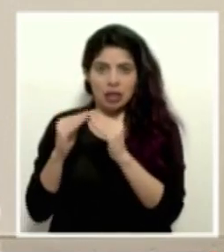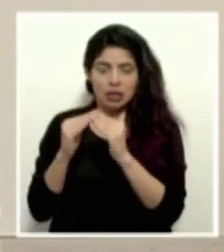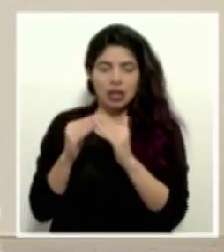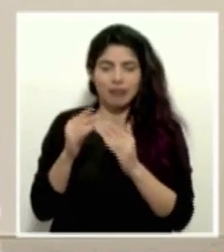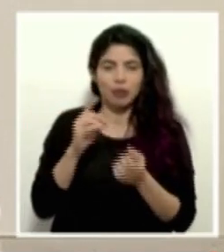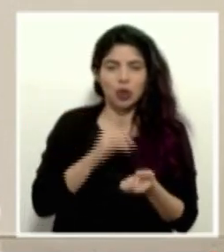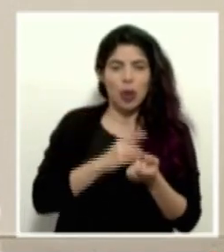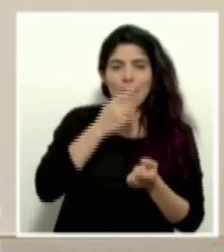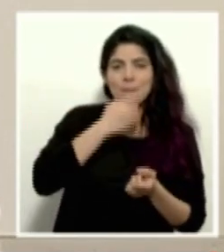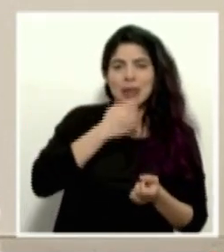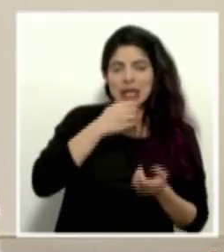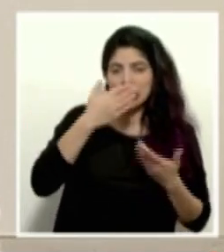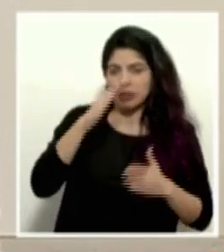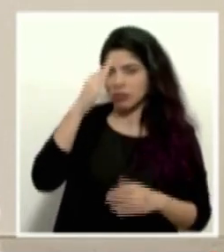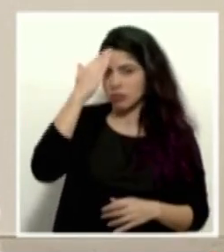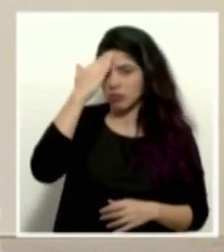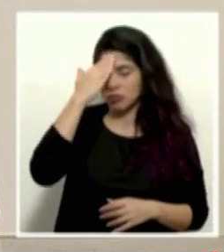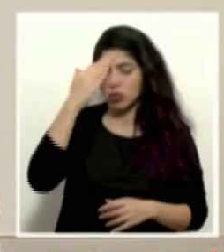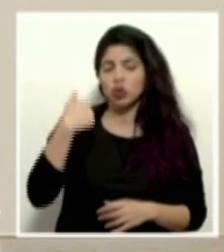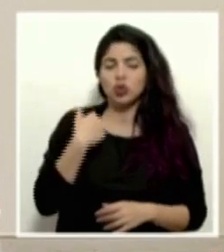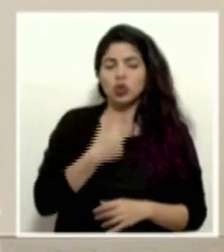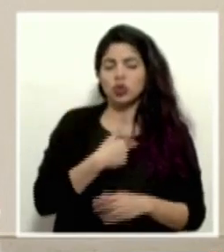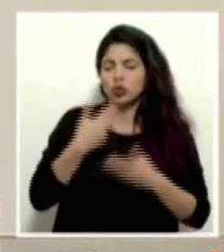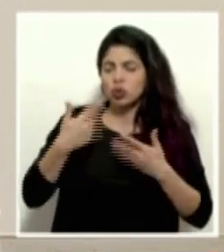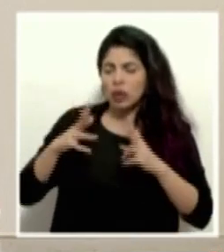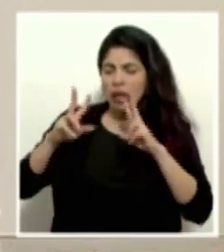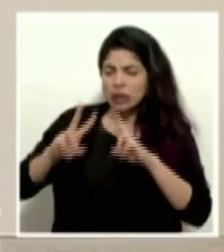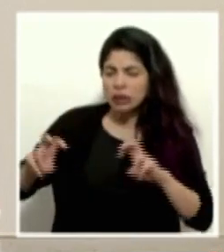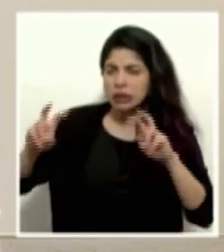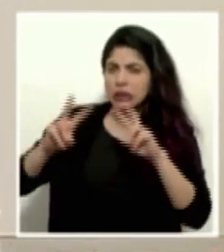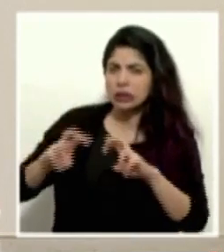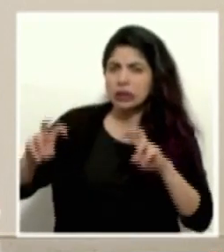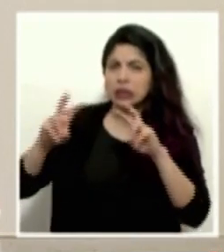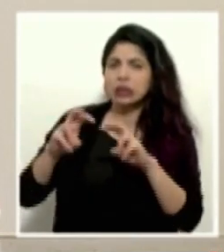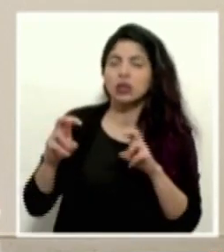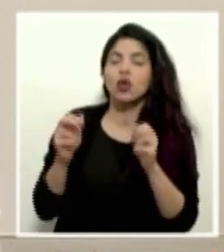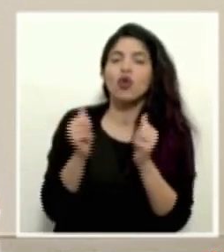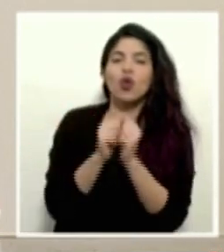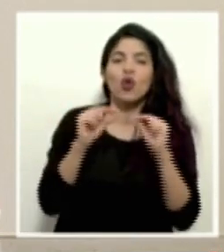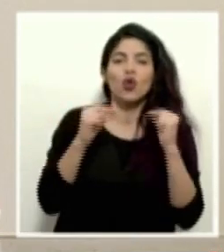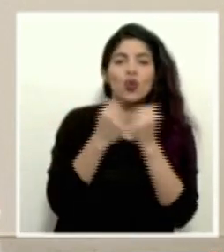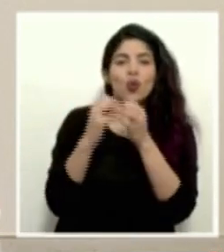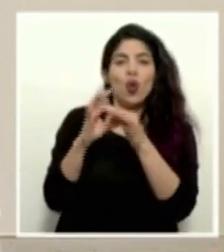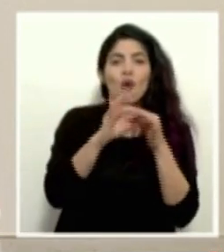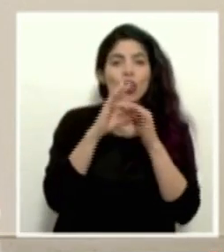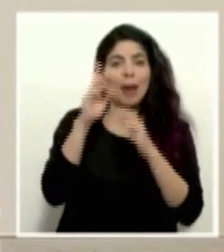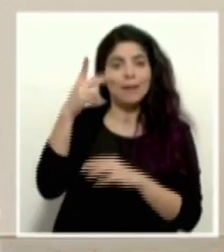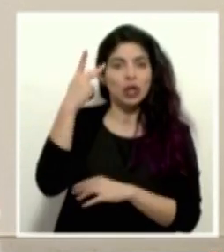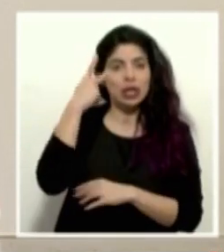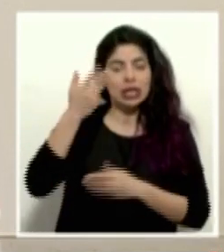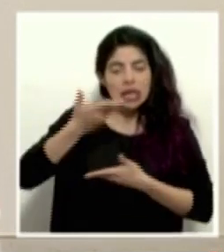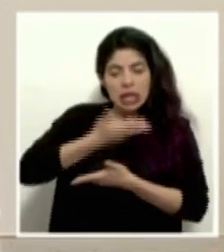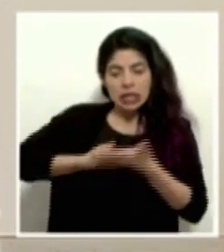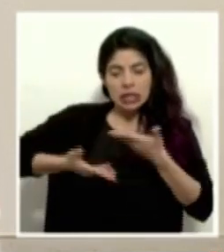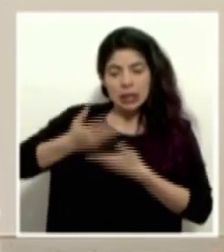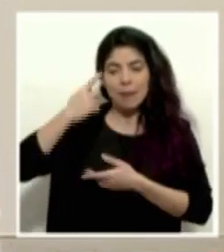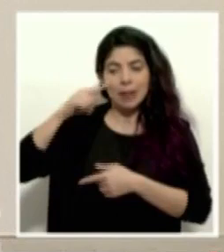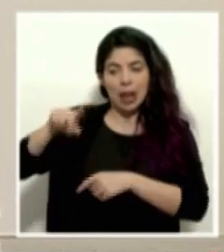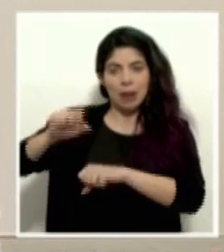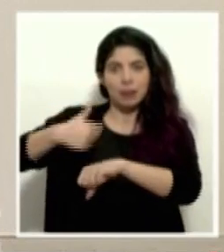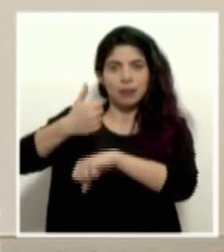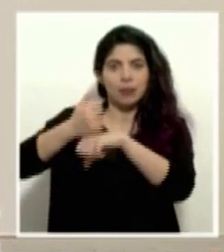ya el doctor Macá ya está bastante enterado. Hemos estado en seguimiento a través del grupo de coordinación política para que esto sea una